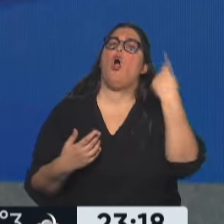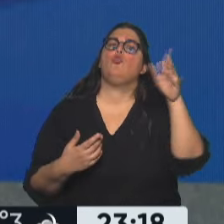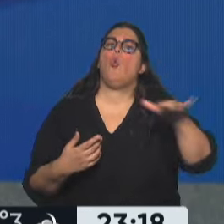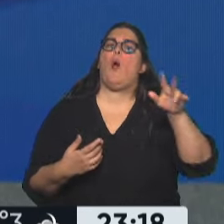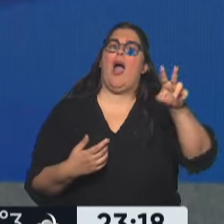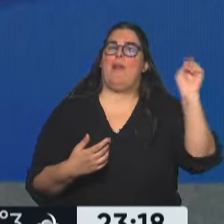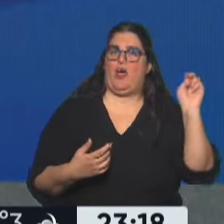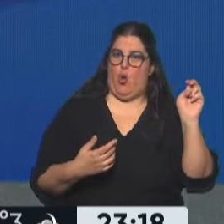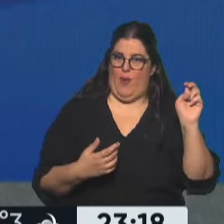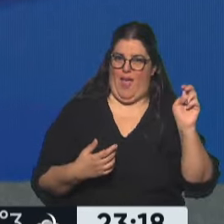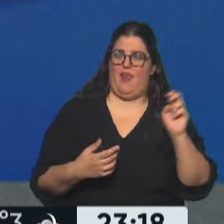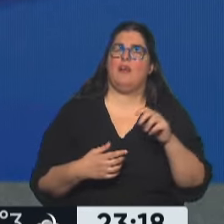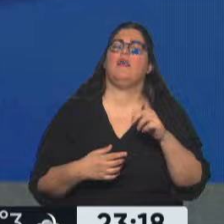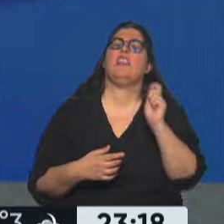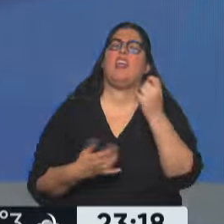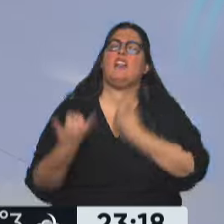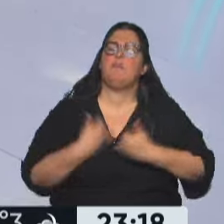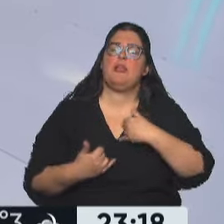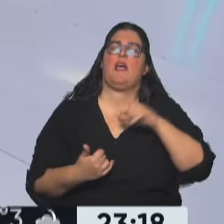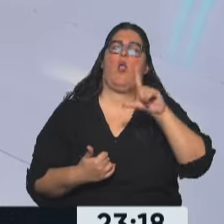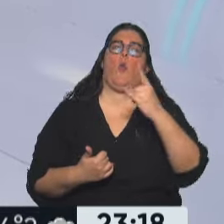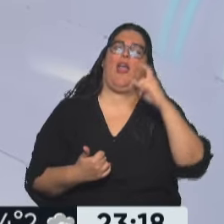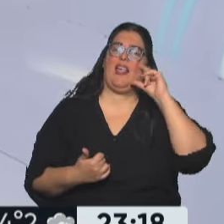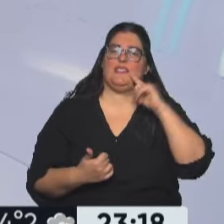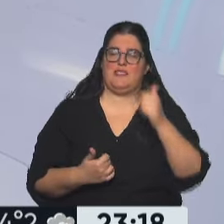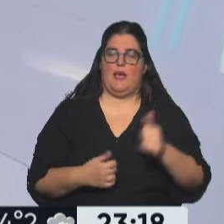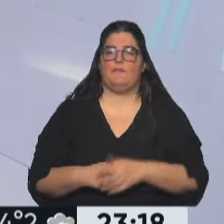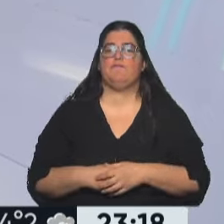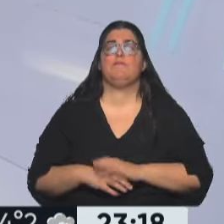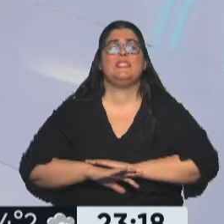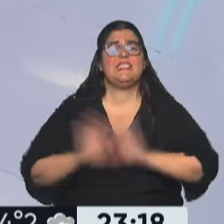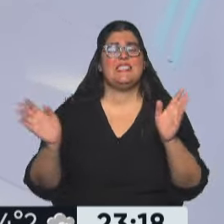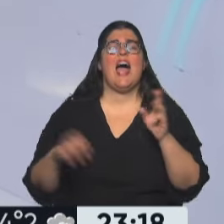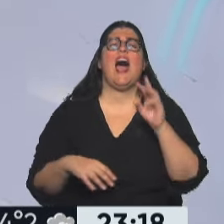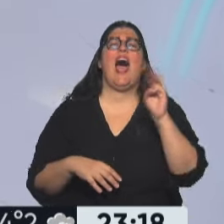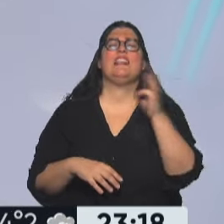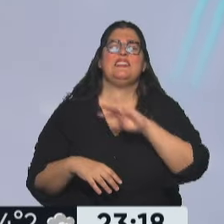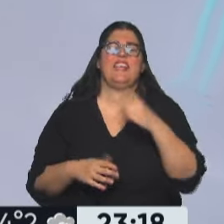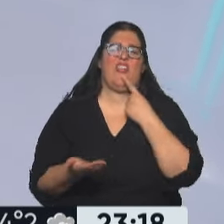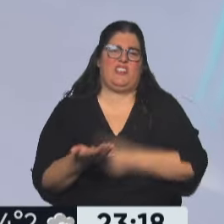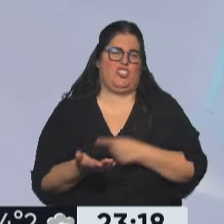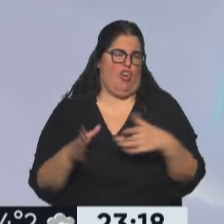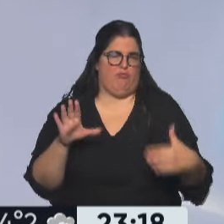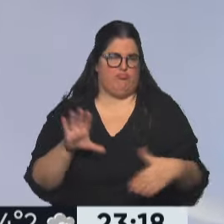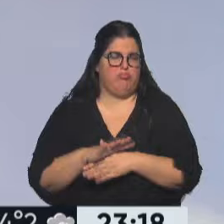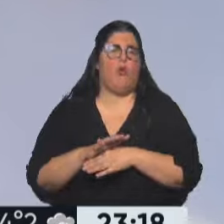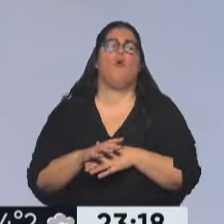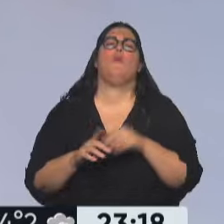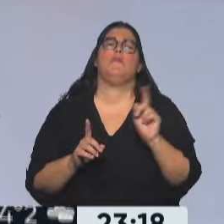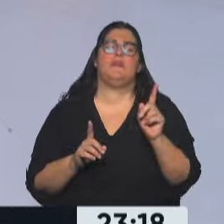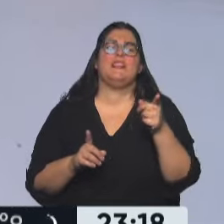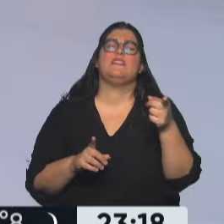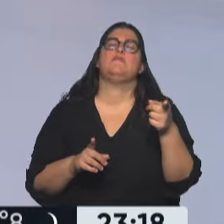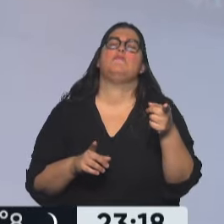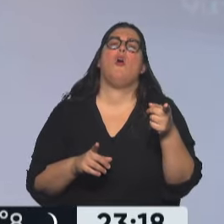haberes. Nos lo va a explicar Lucrecia. Una decisión clave la que tomó este jueves la Administración